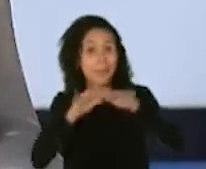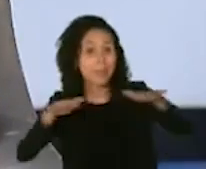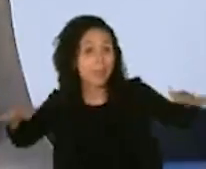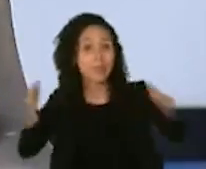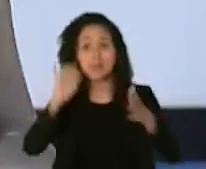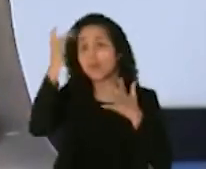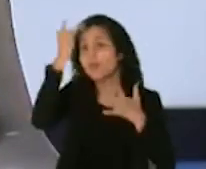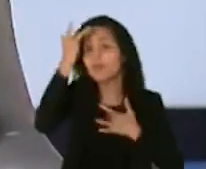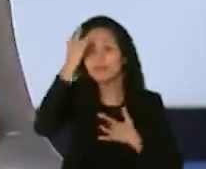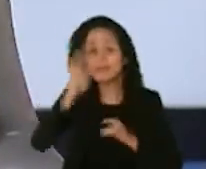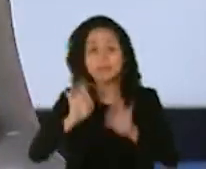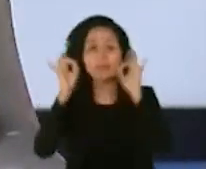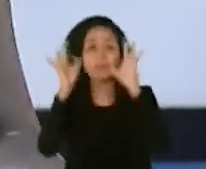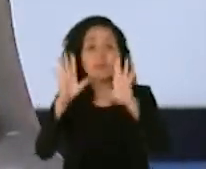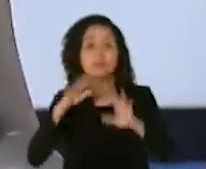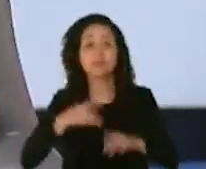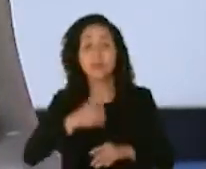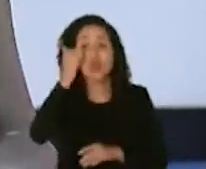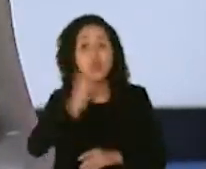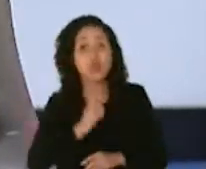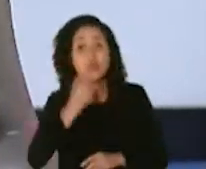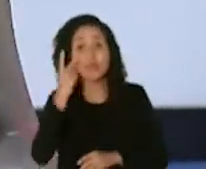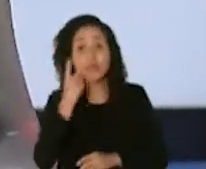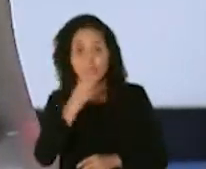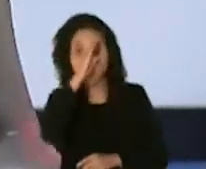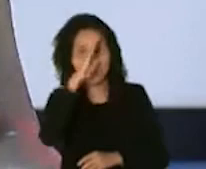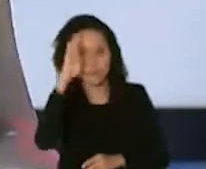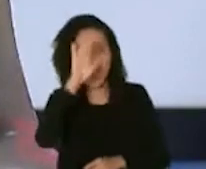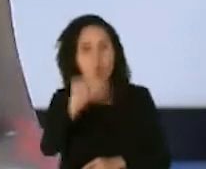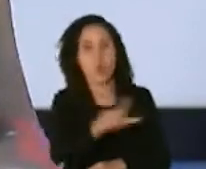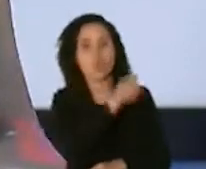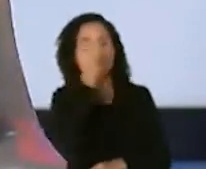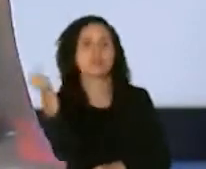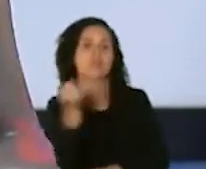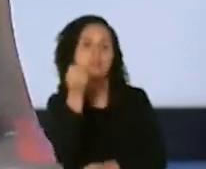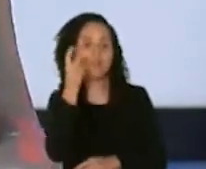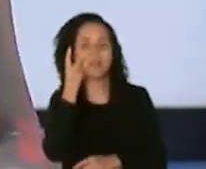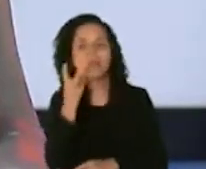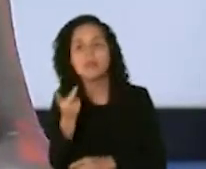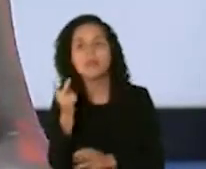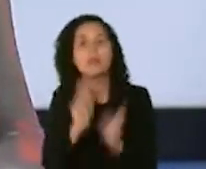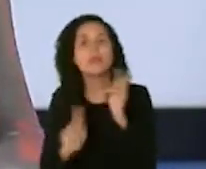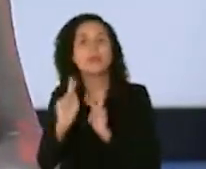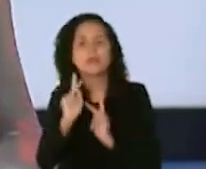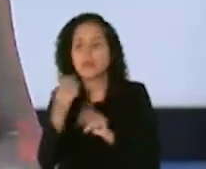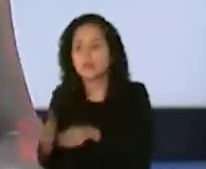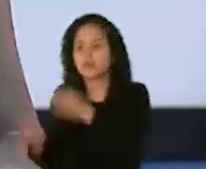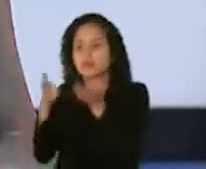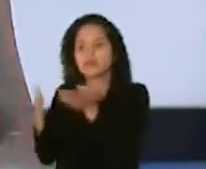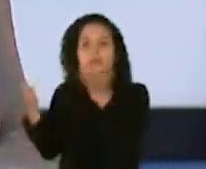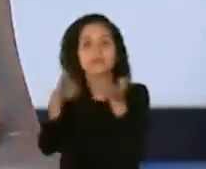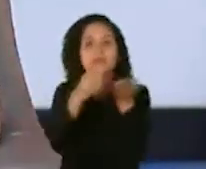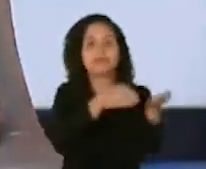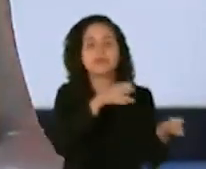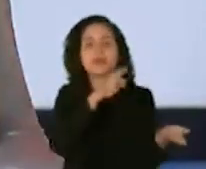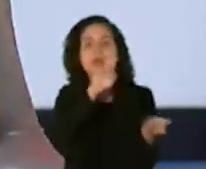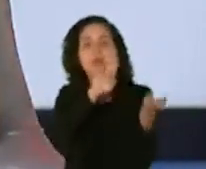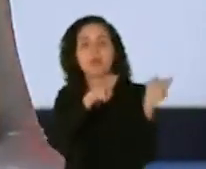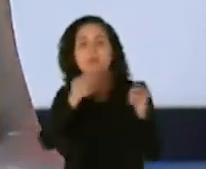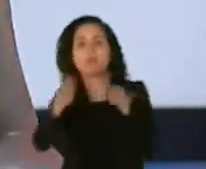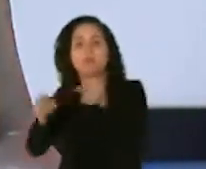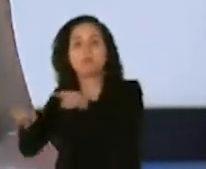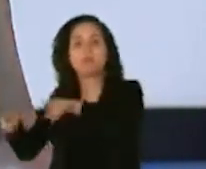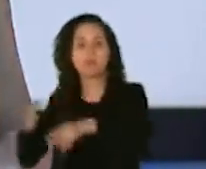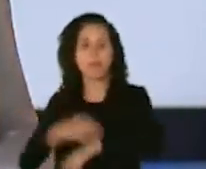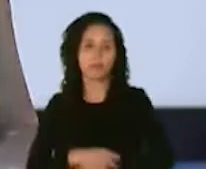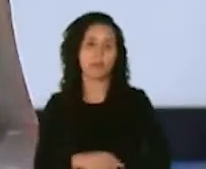esto es una enfermedad que día a día yo tengo que ver en los hospitales de lunes a sábado veo gente muriéndose sola es devastador